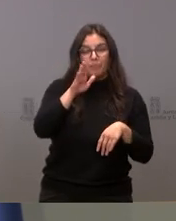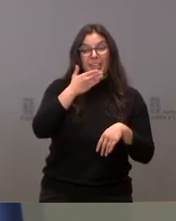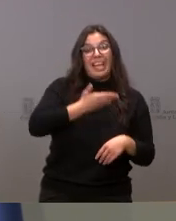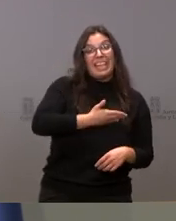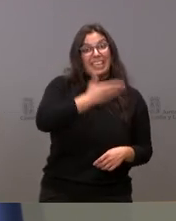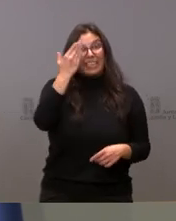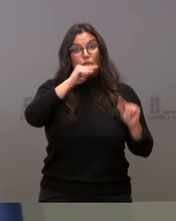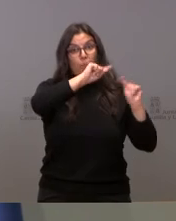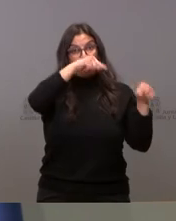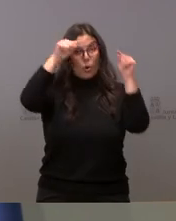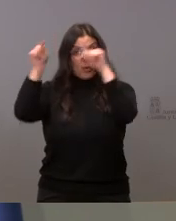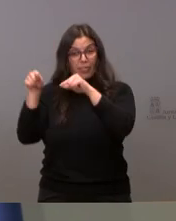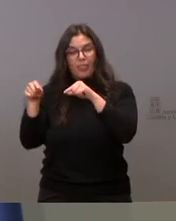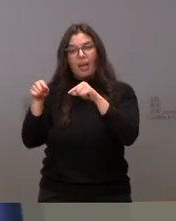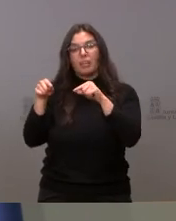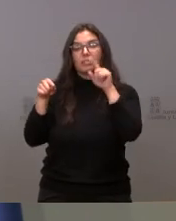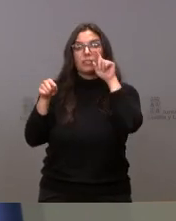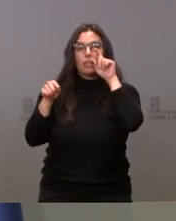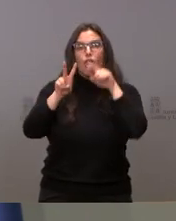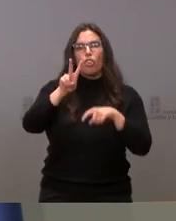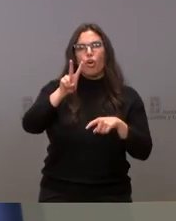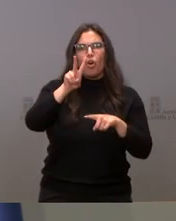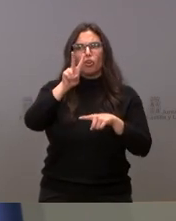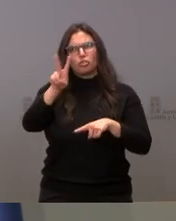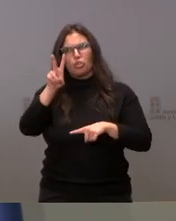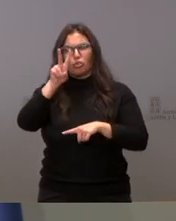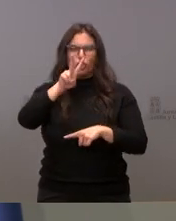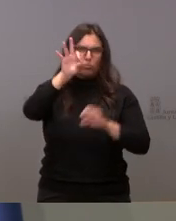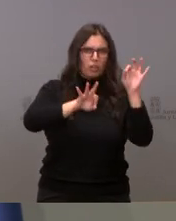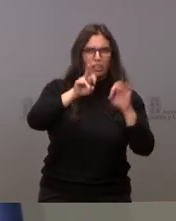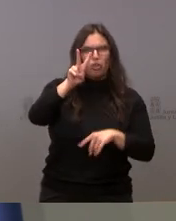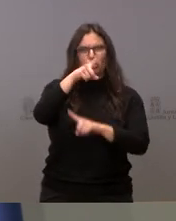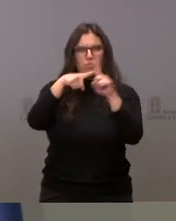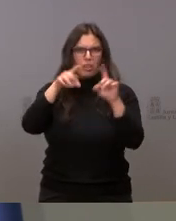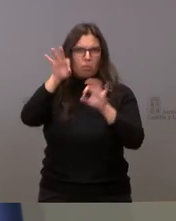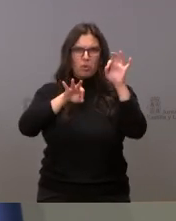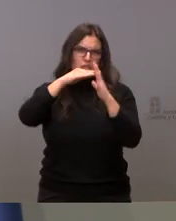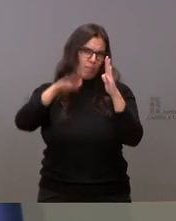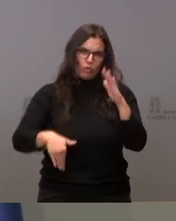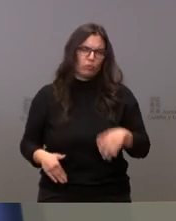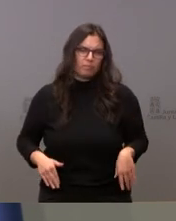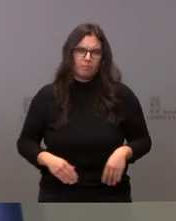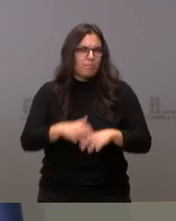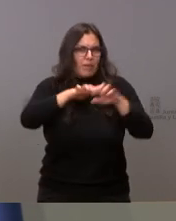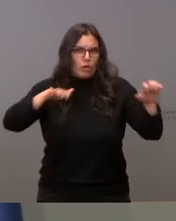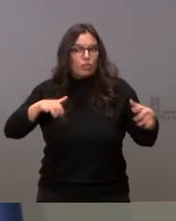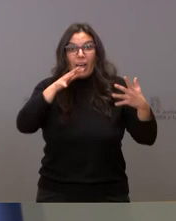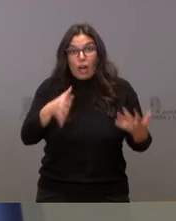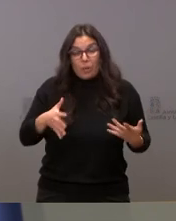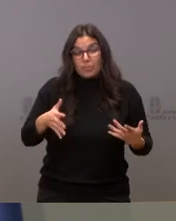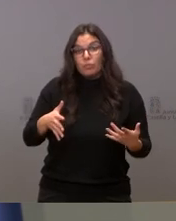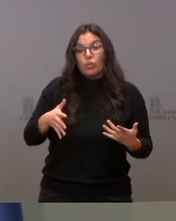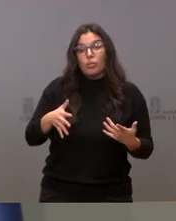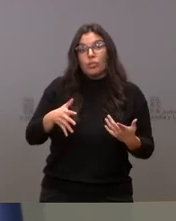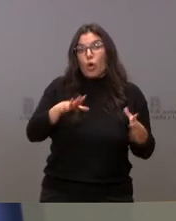están por debajo del 2, 2,5%, la inmensa mayoría de ellas. Entonces, ahora mismo Ávila es la que tiene